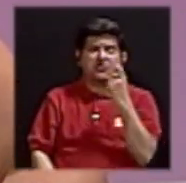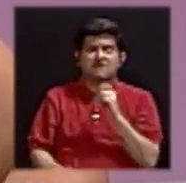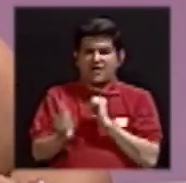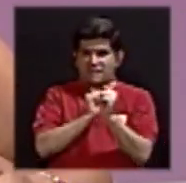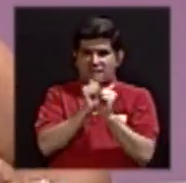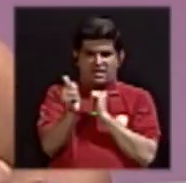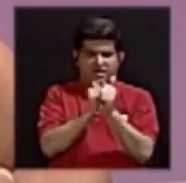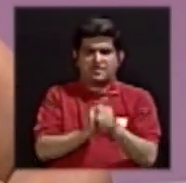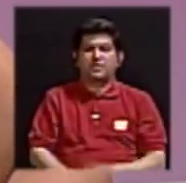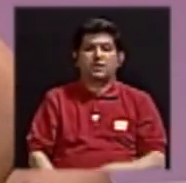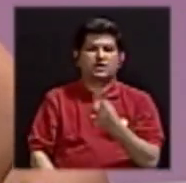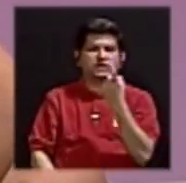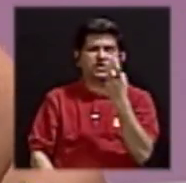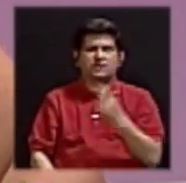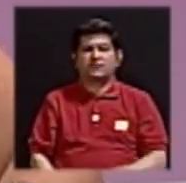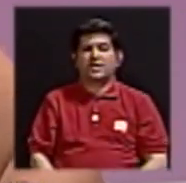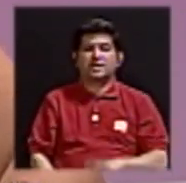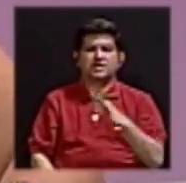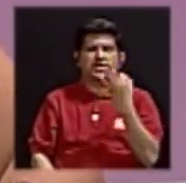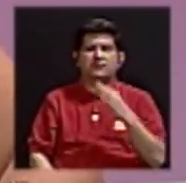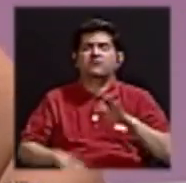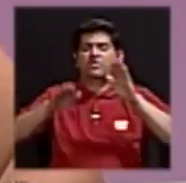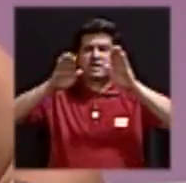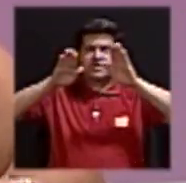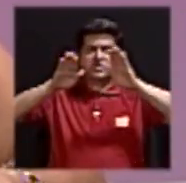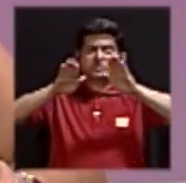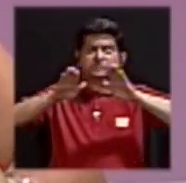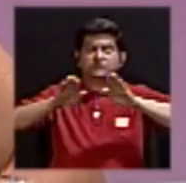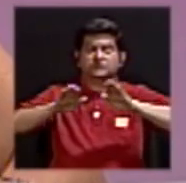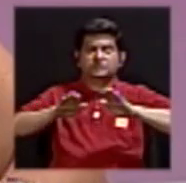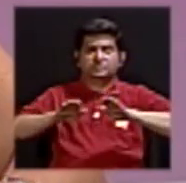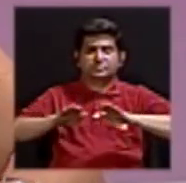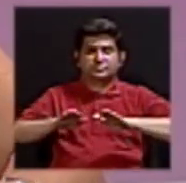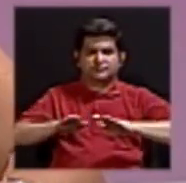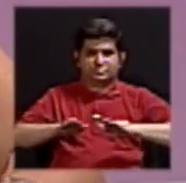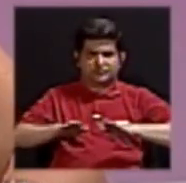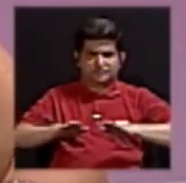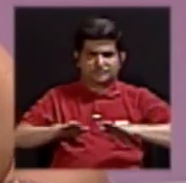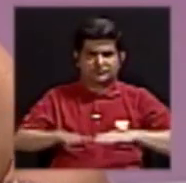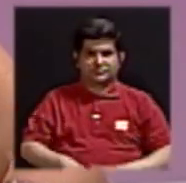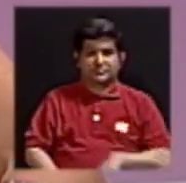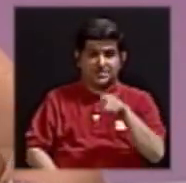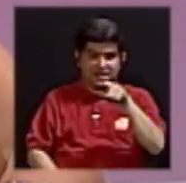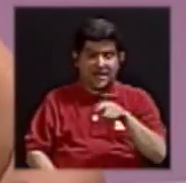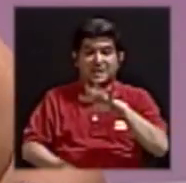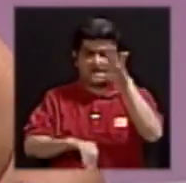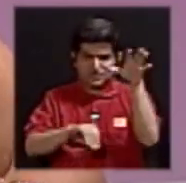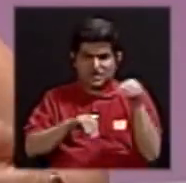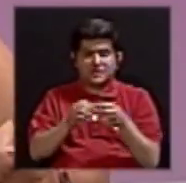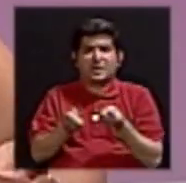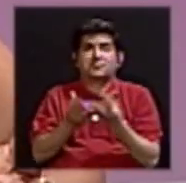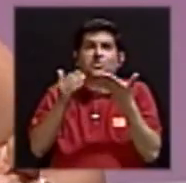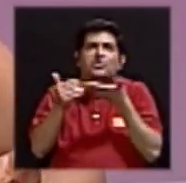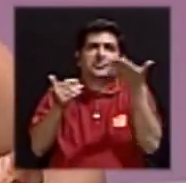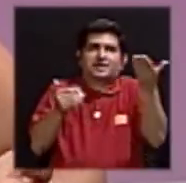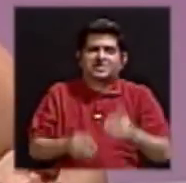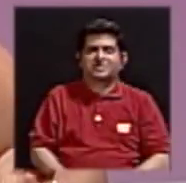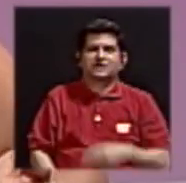ejercicio, con falta de método de relajación, y a eso le podemos sumar tantas cosas.